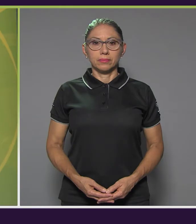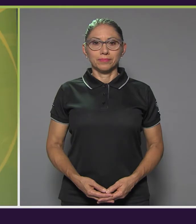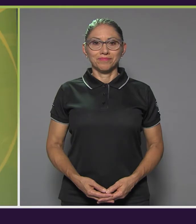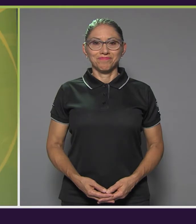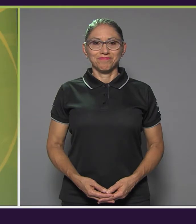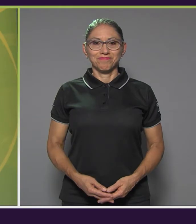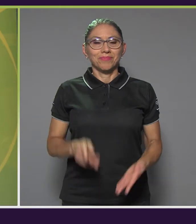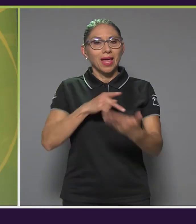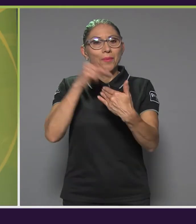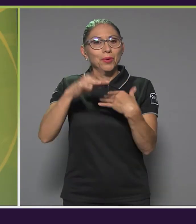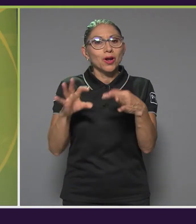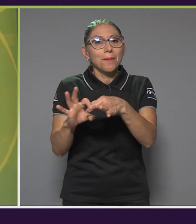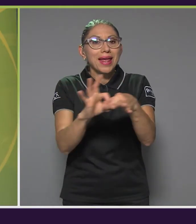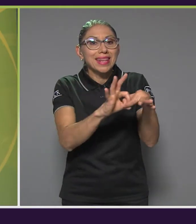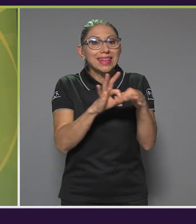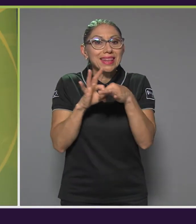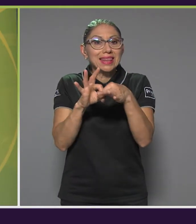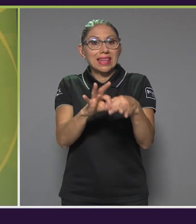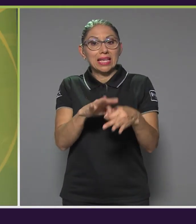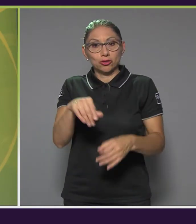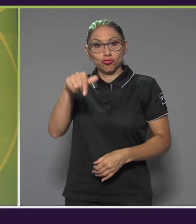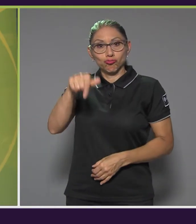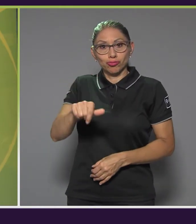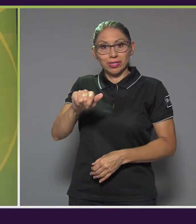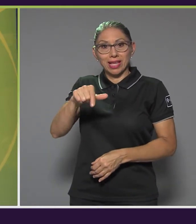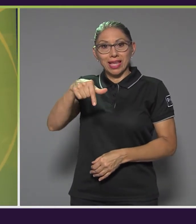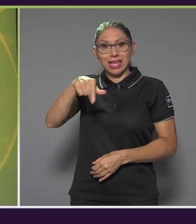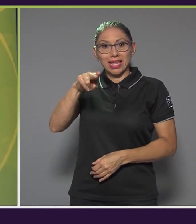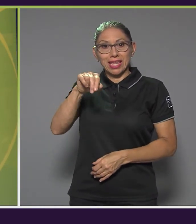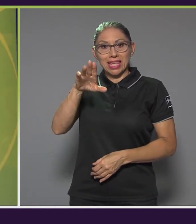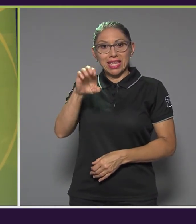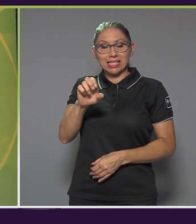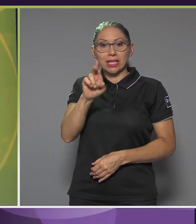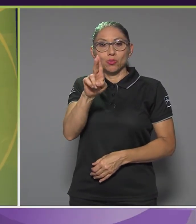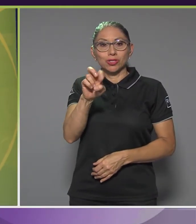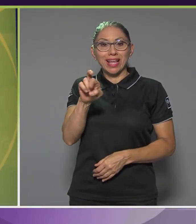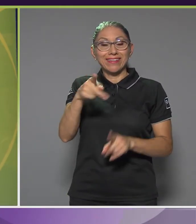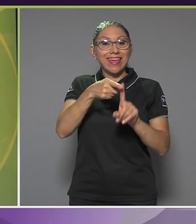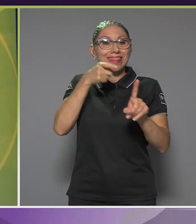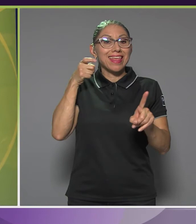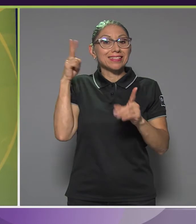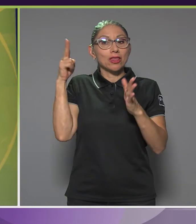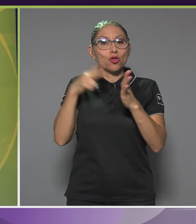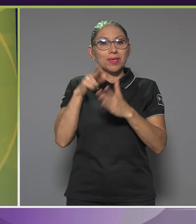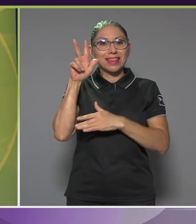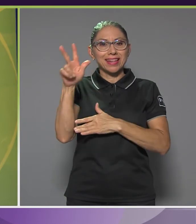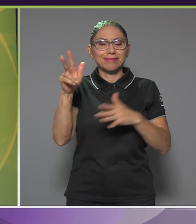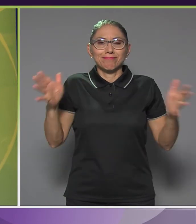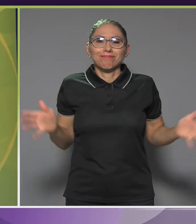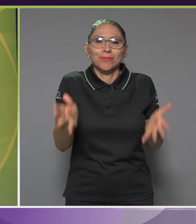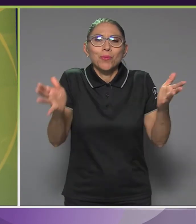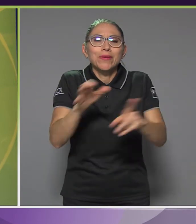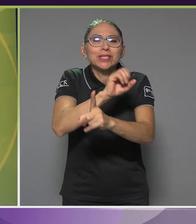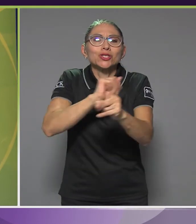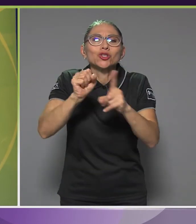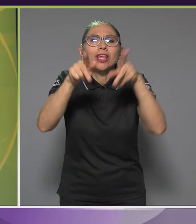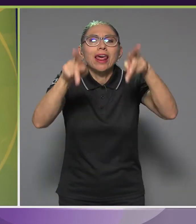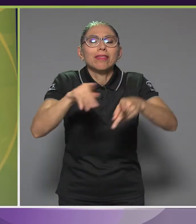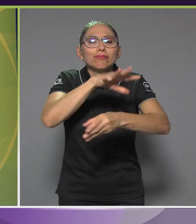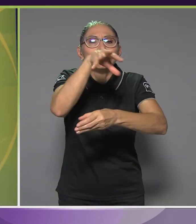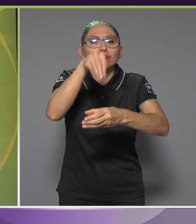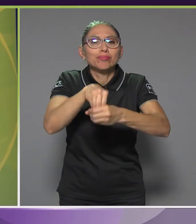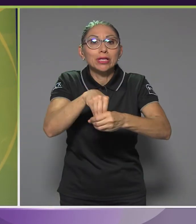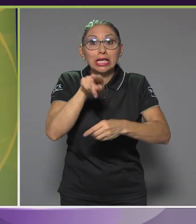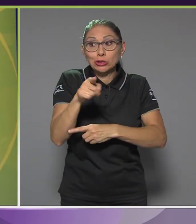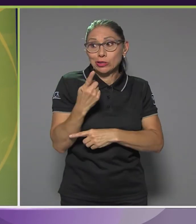Nexos es una producción de 15 UCR que desde el 2003 promueve una sociedad más inclusiva. Si se acaba de venir a la transmisión le